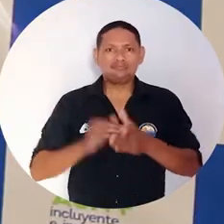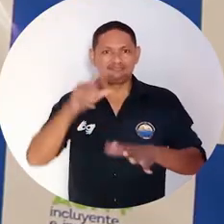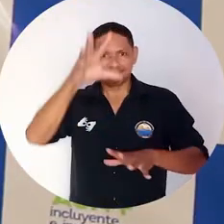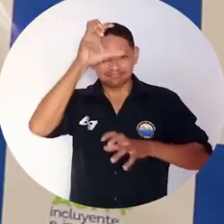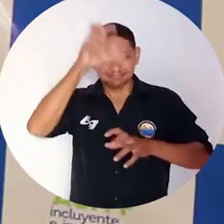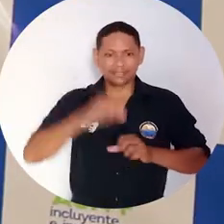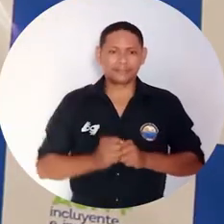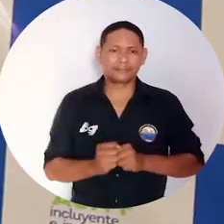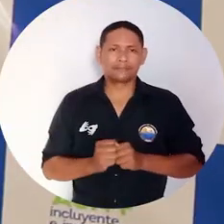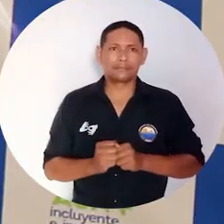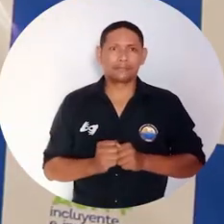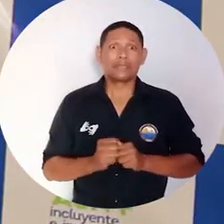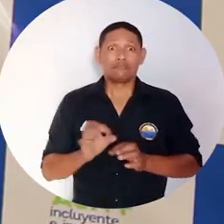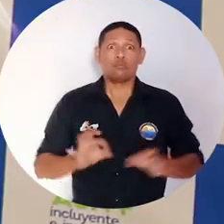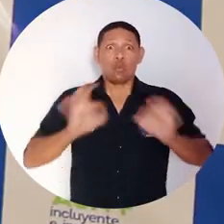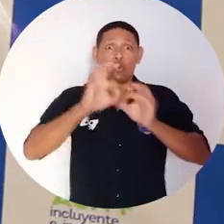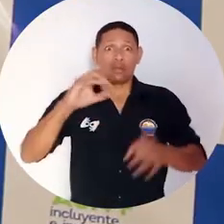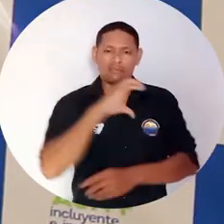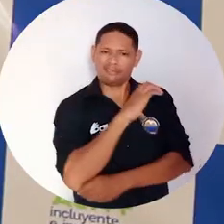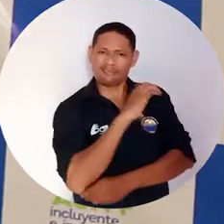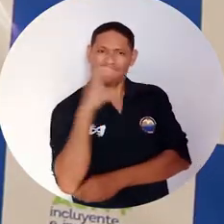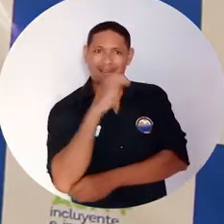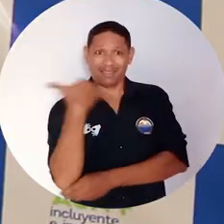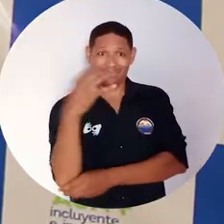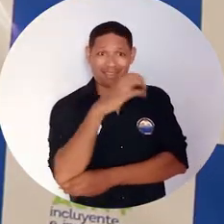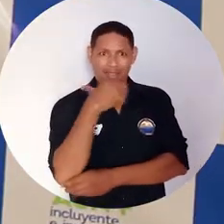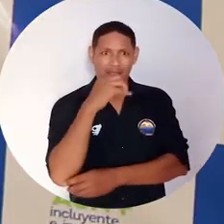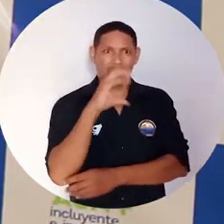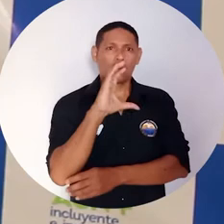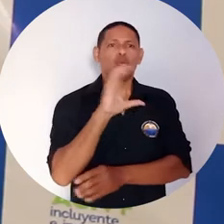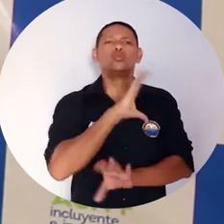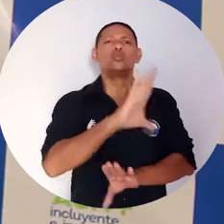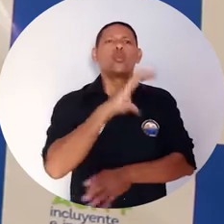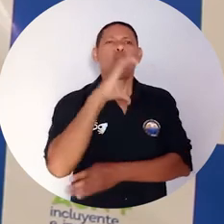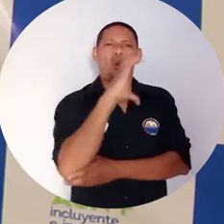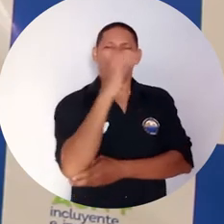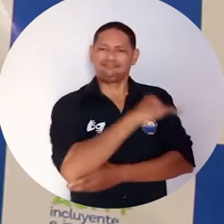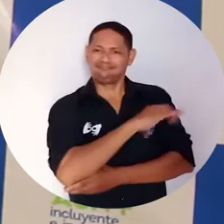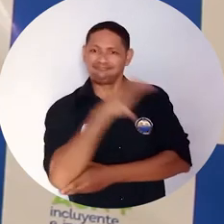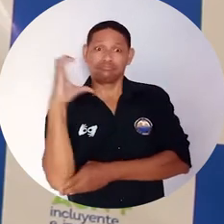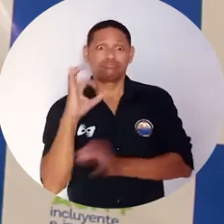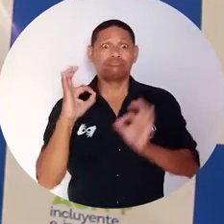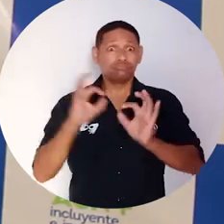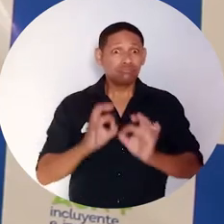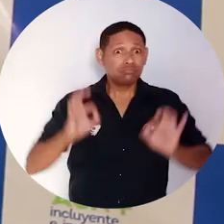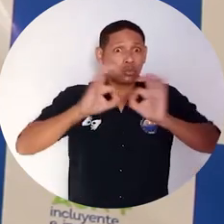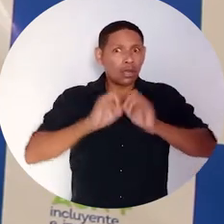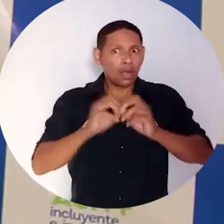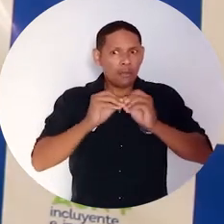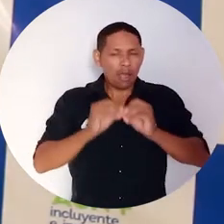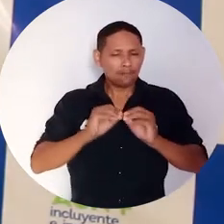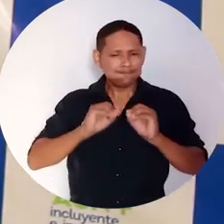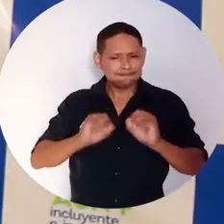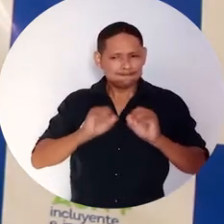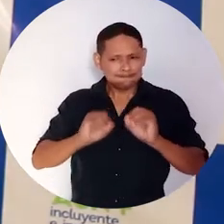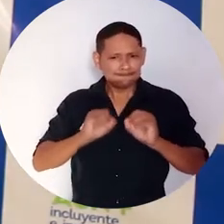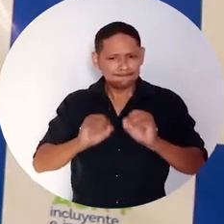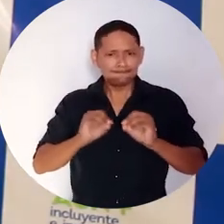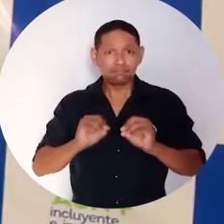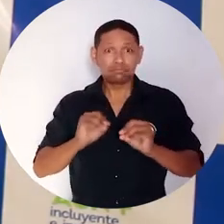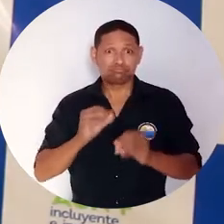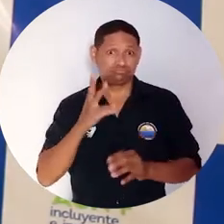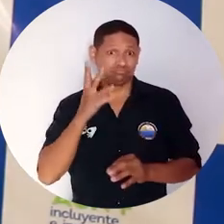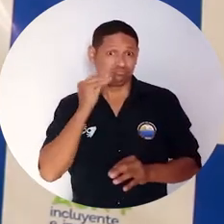el Caribe para que comiencen a hacerse más sólidos estos procesos de formación, de talento humano,